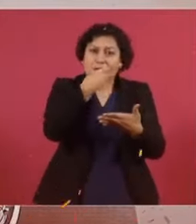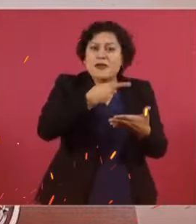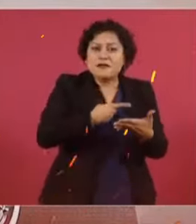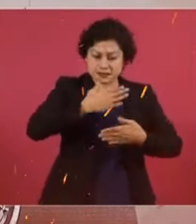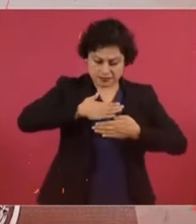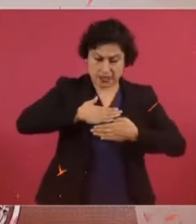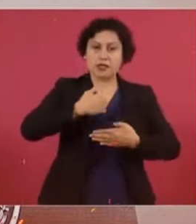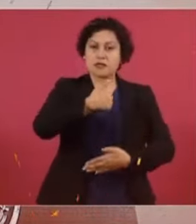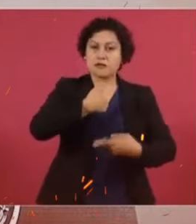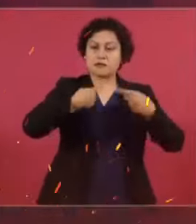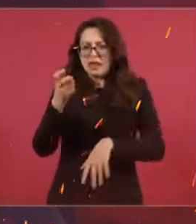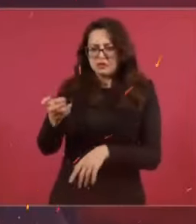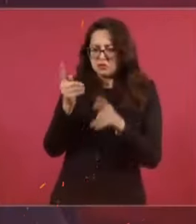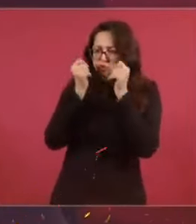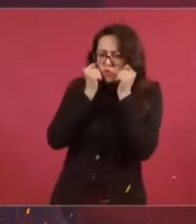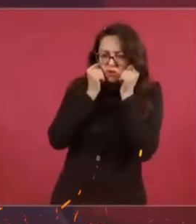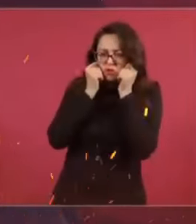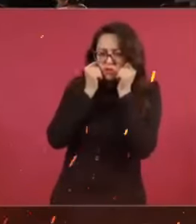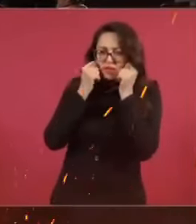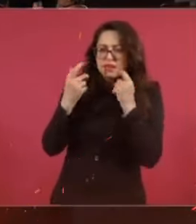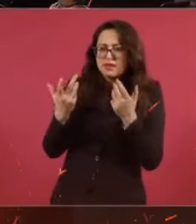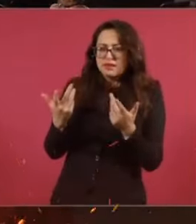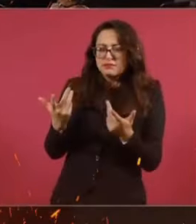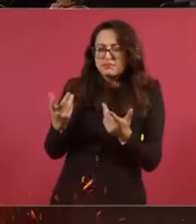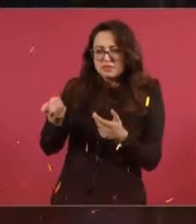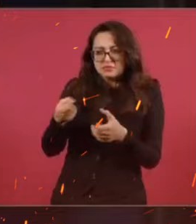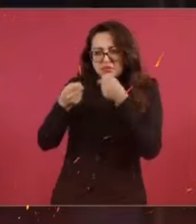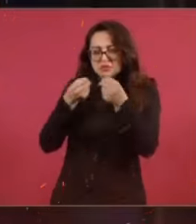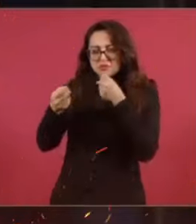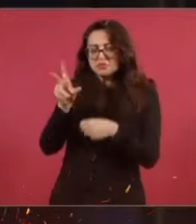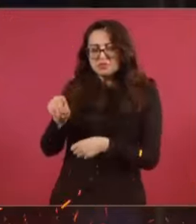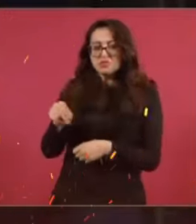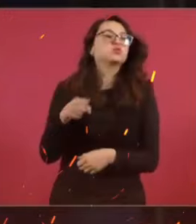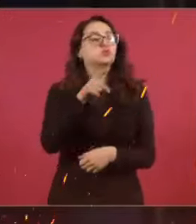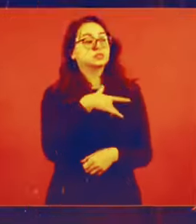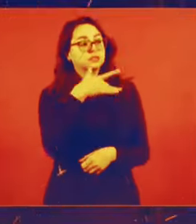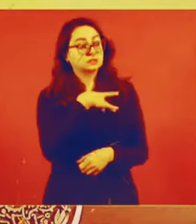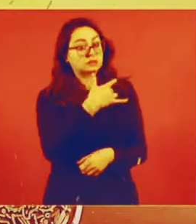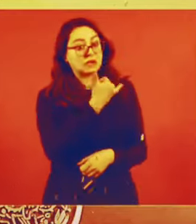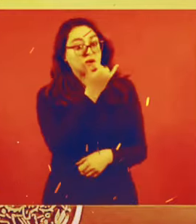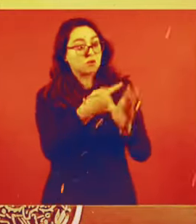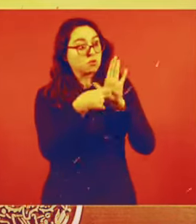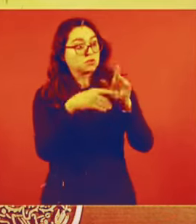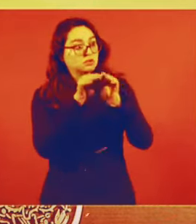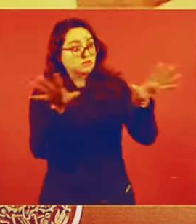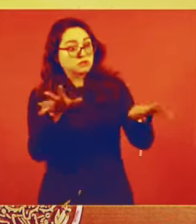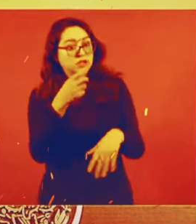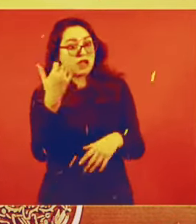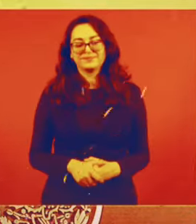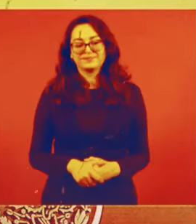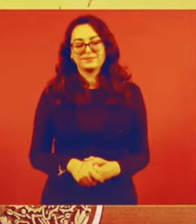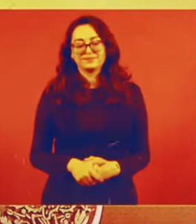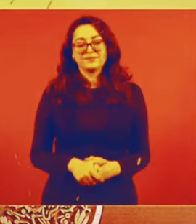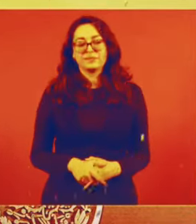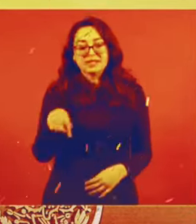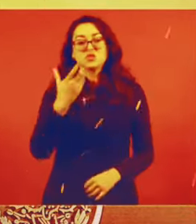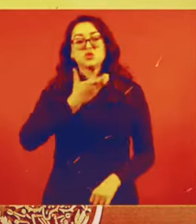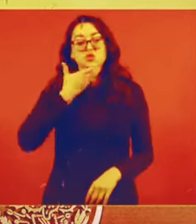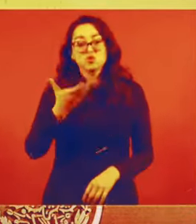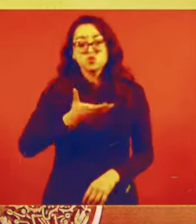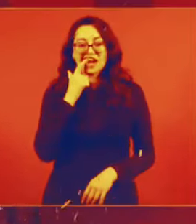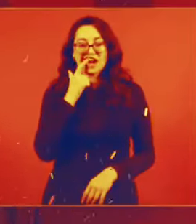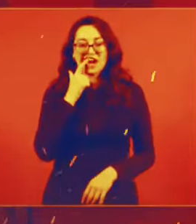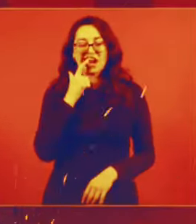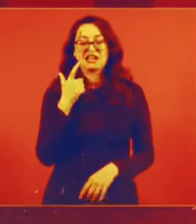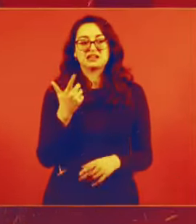a mí, a mi familia, con el narcotráfico. Más allá de la investigación, entonces, ¿usted no cree que fue un error? No, no, porque este es un espacio público. Estos son los